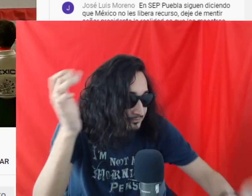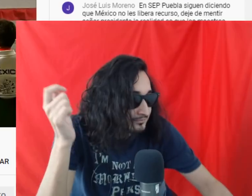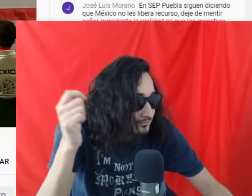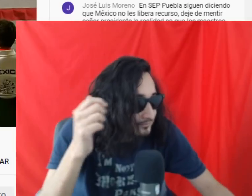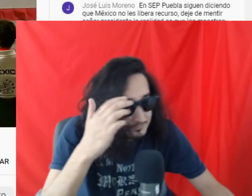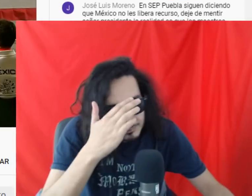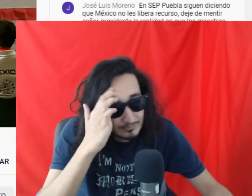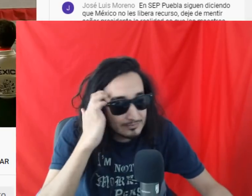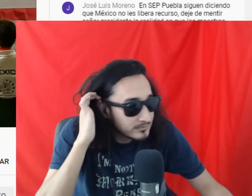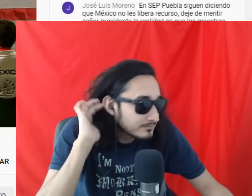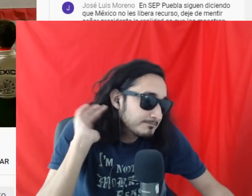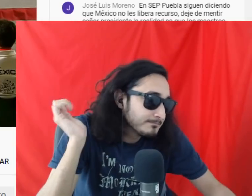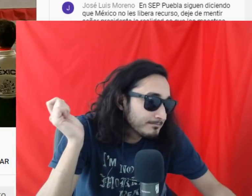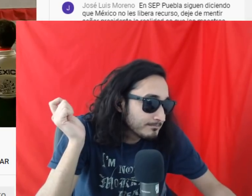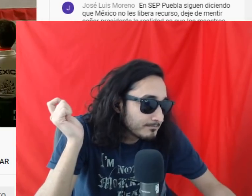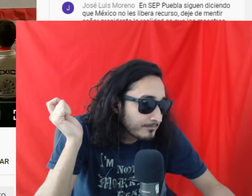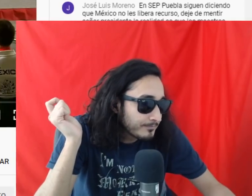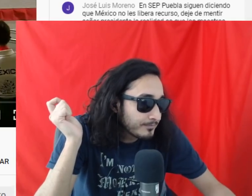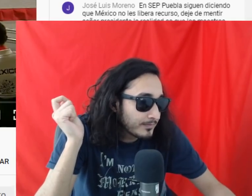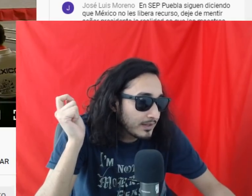¡Aplausos! ¡Levantamiento de pesas!